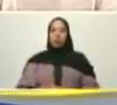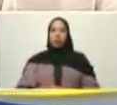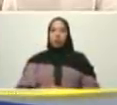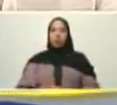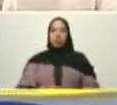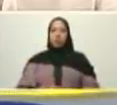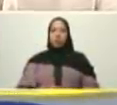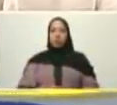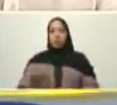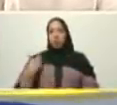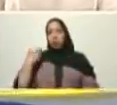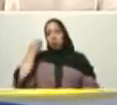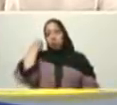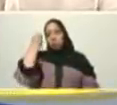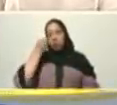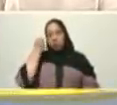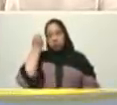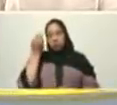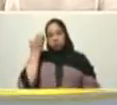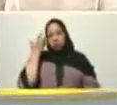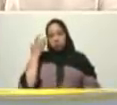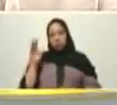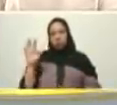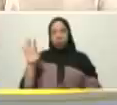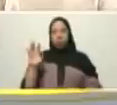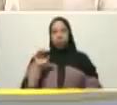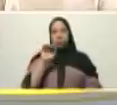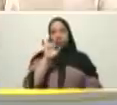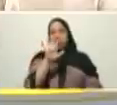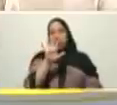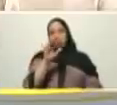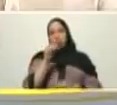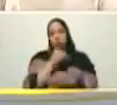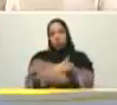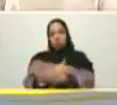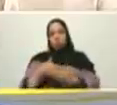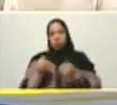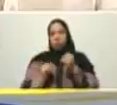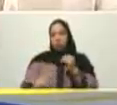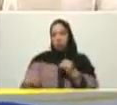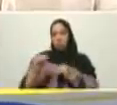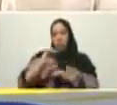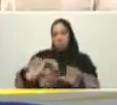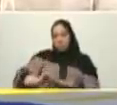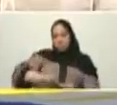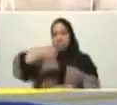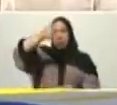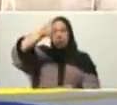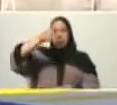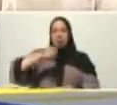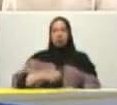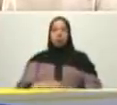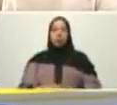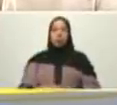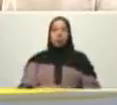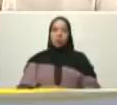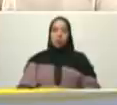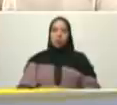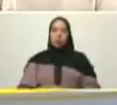digo yo cinco millones o más padrino ahora ¿cuál es la clave?